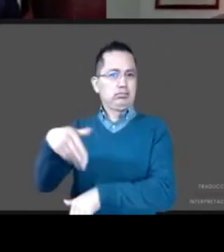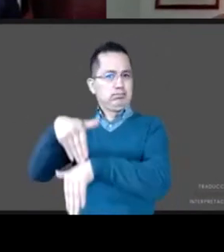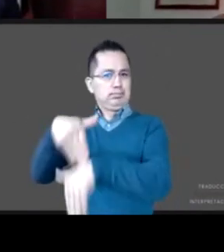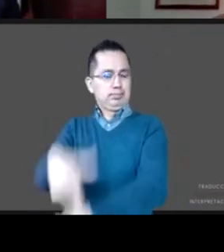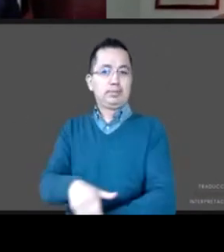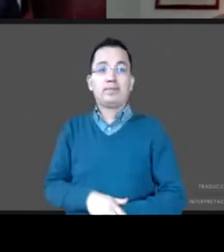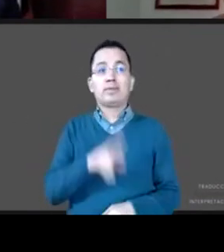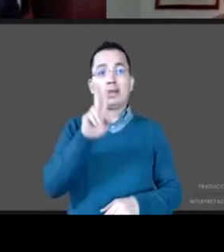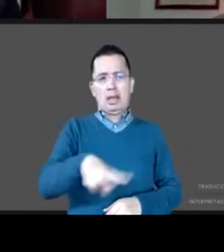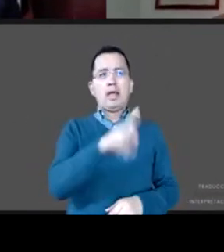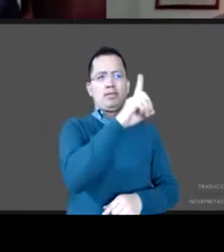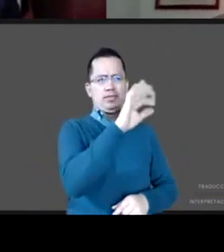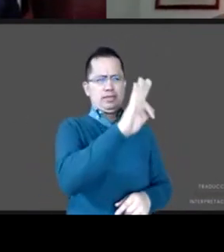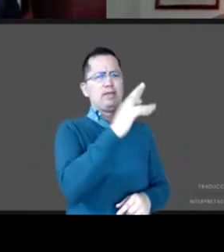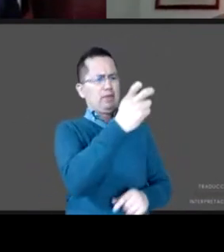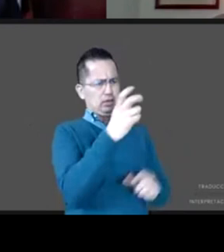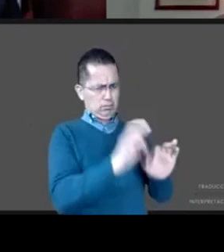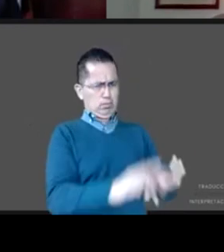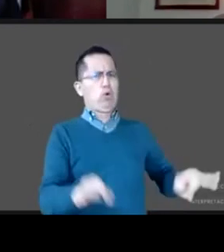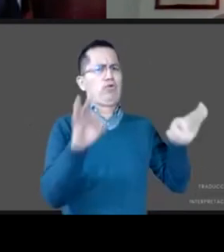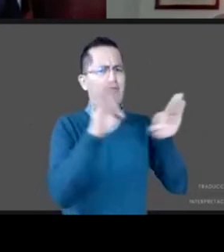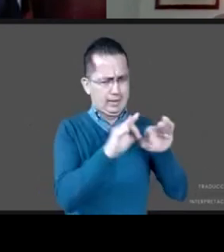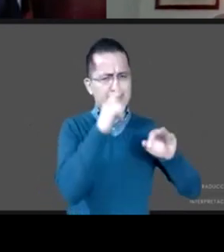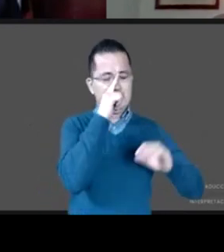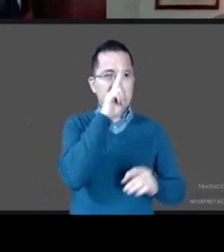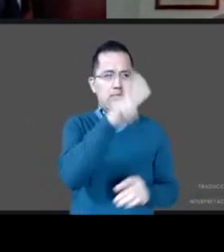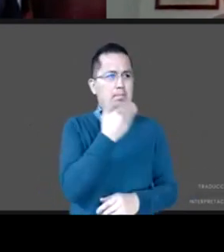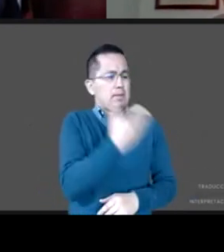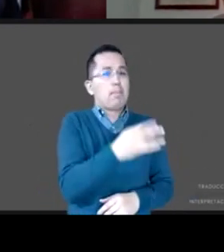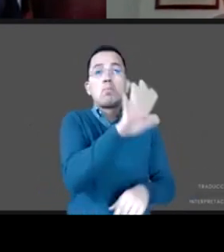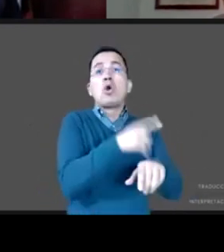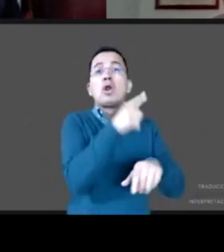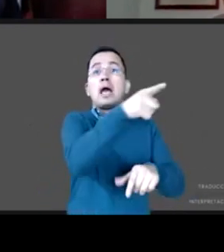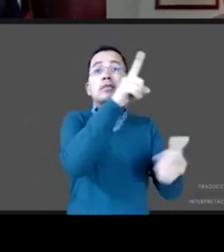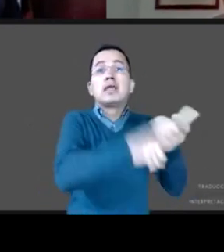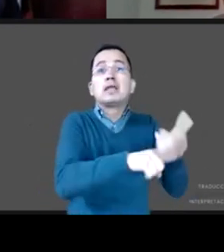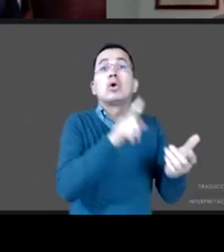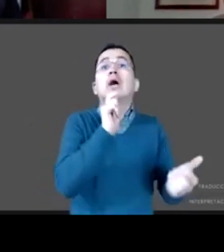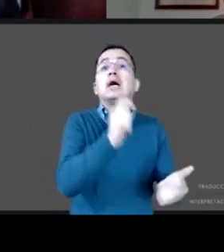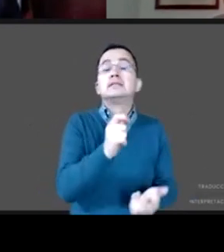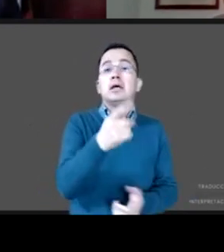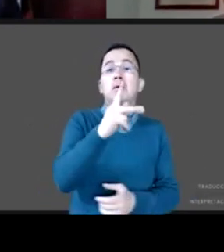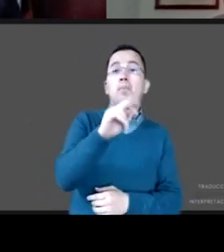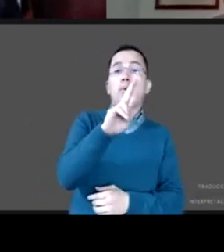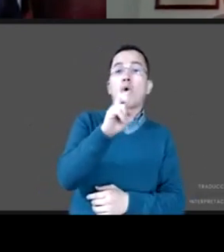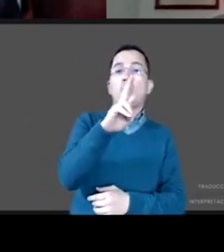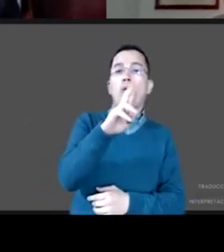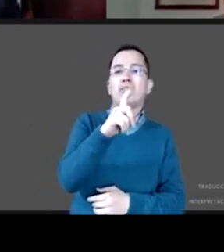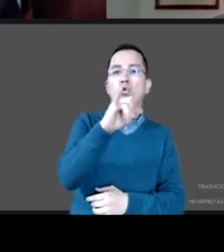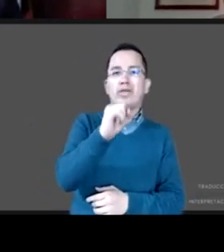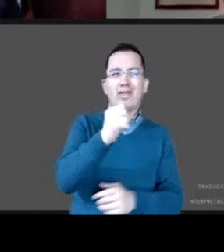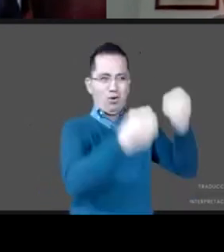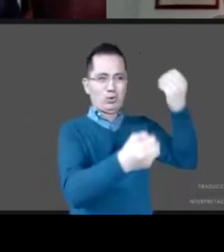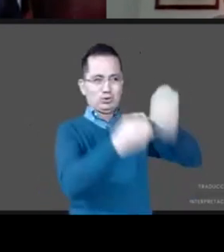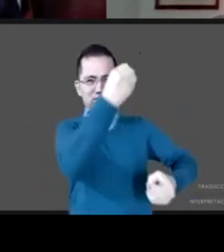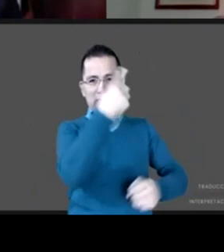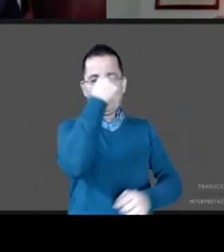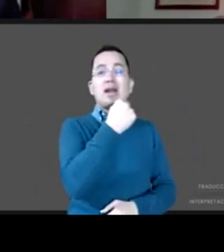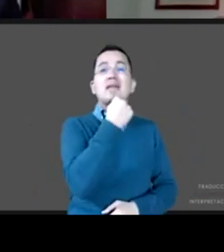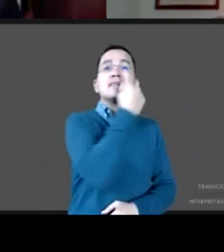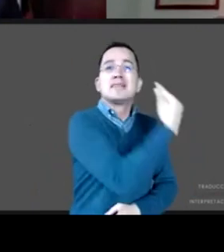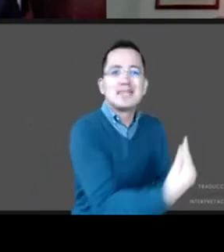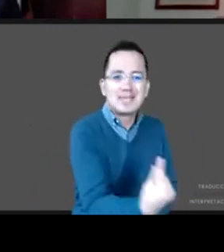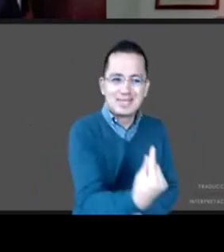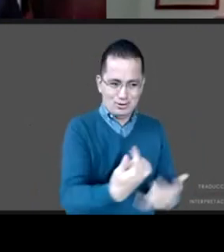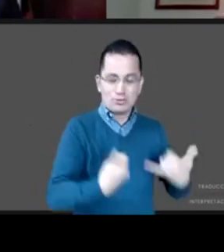adentro de él, en muchos casos, está la Procuraduría de Niños, Niñas y Adolescentes. Uno de los grandes temas, el tema de la justicia familiar de los niños.